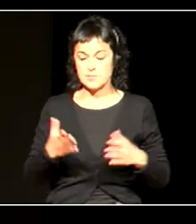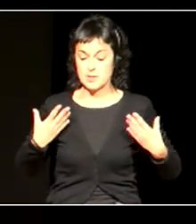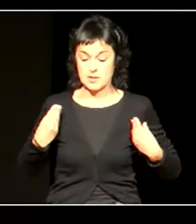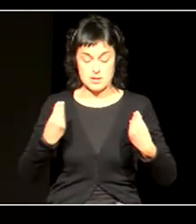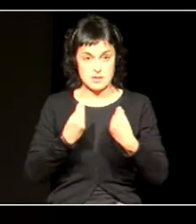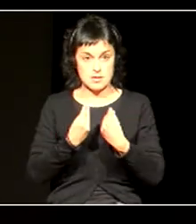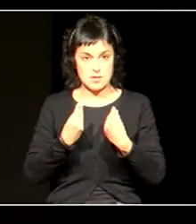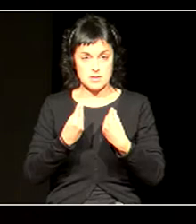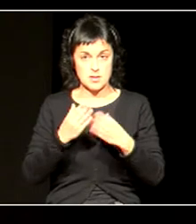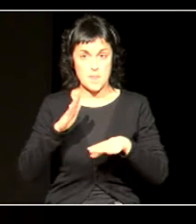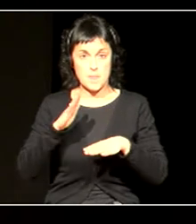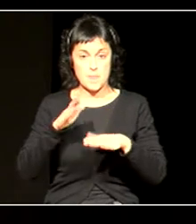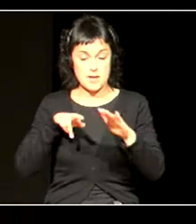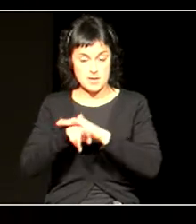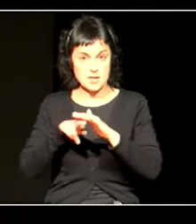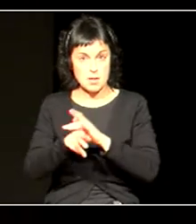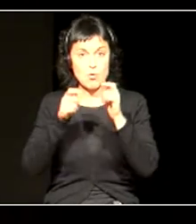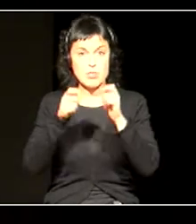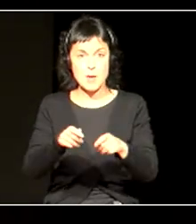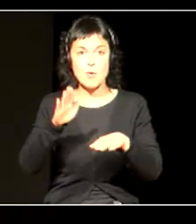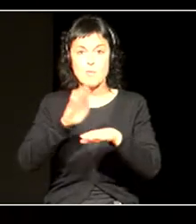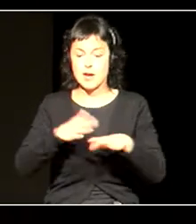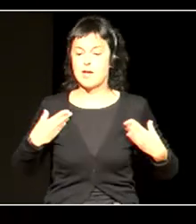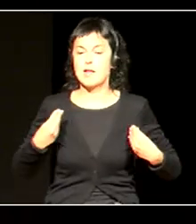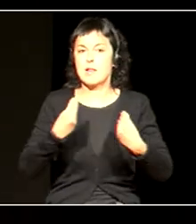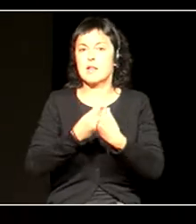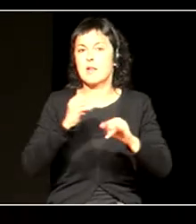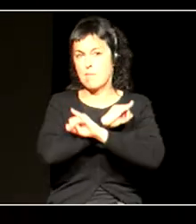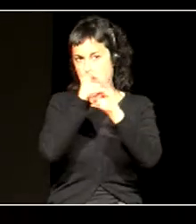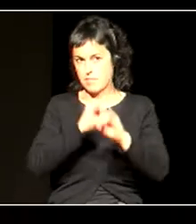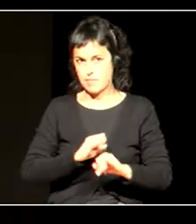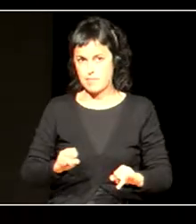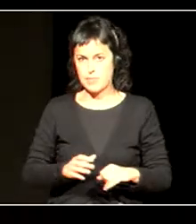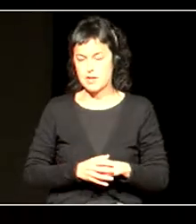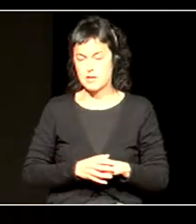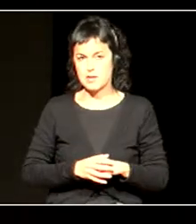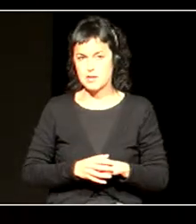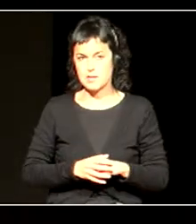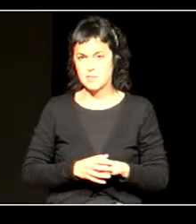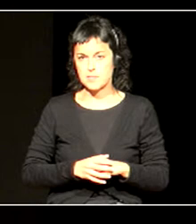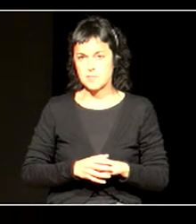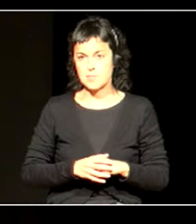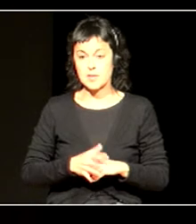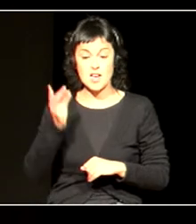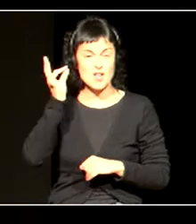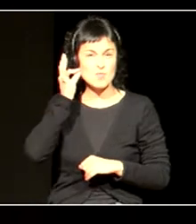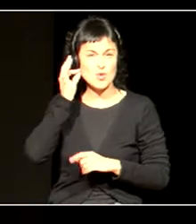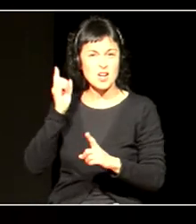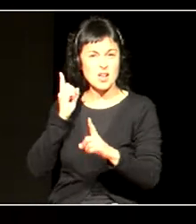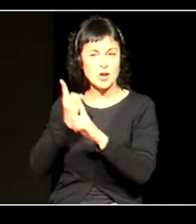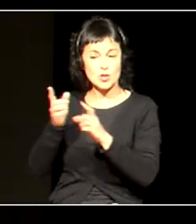baketsurako tresnak jartzen dizkiegu eskura. Eta besteak beste, emakumen aurkako indarkeriaren